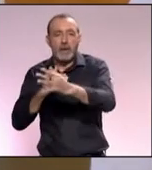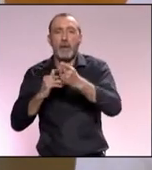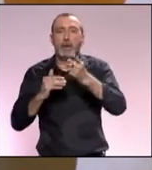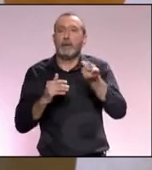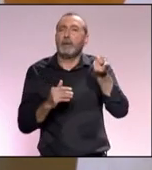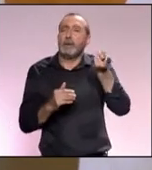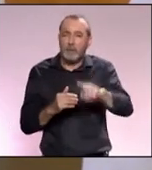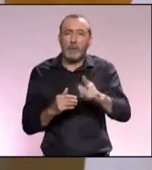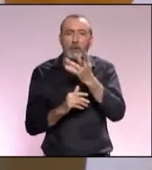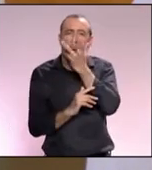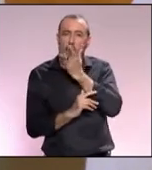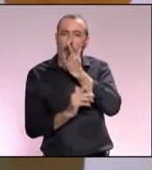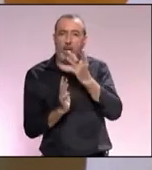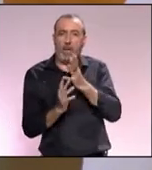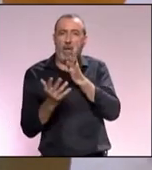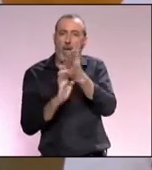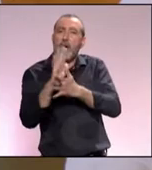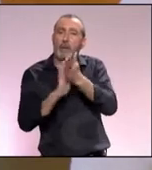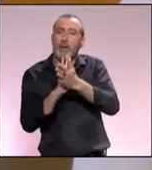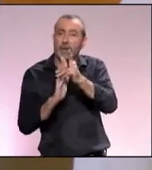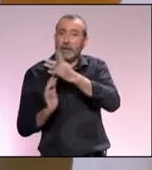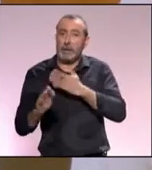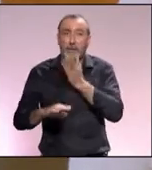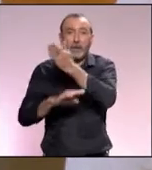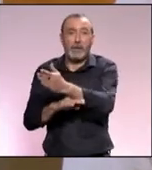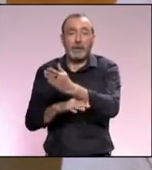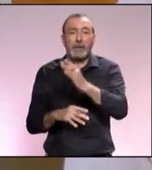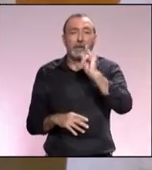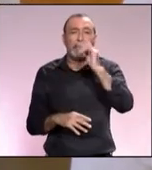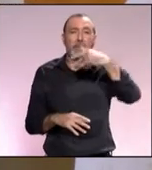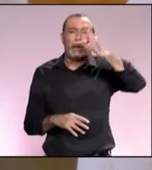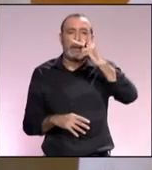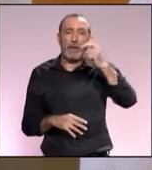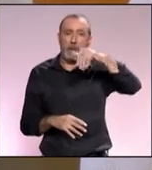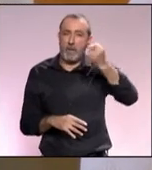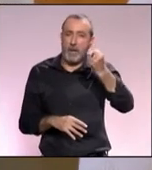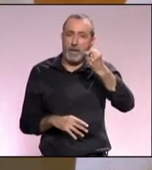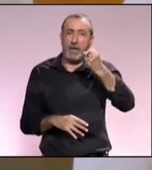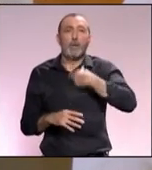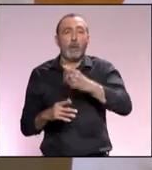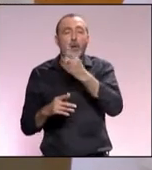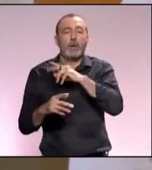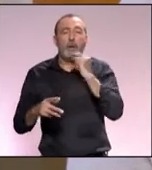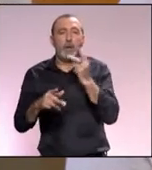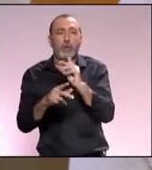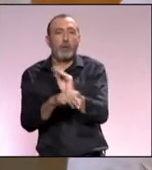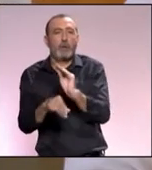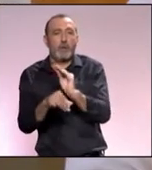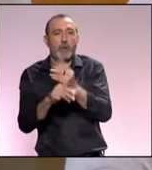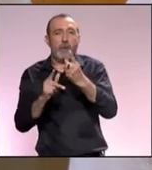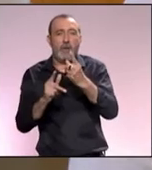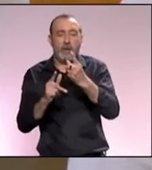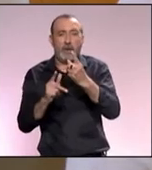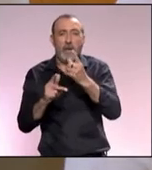es decir, creo que vais a hablar con los responsables del CREMA, que es el Centro de Recuperación de Especies Marinas, que es